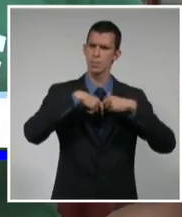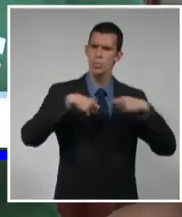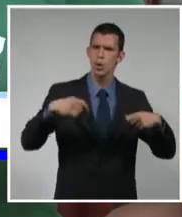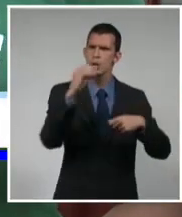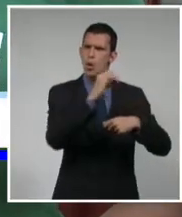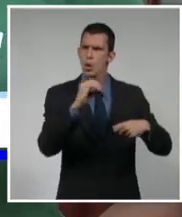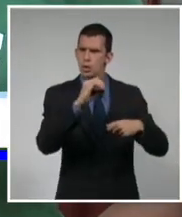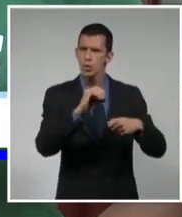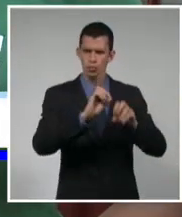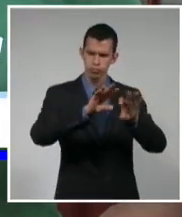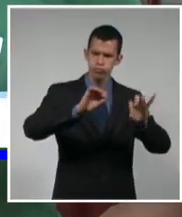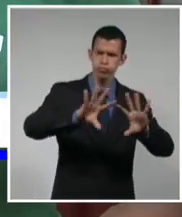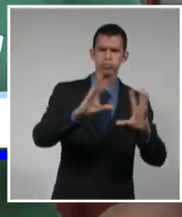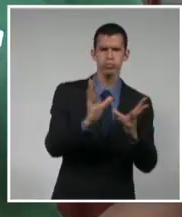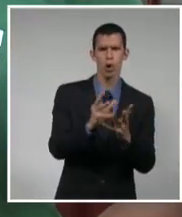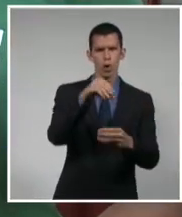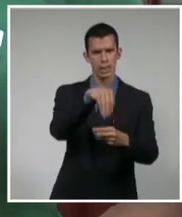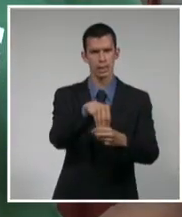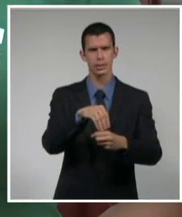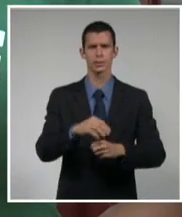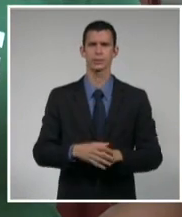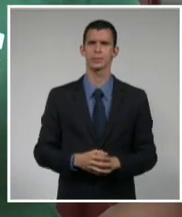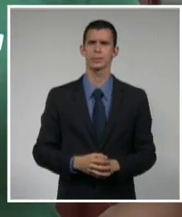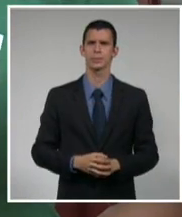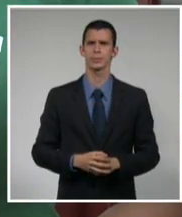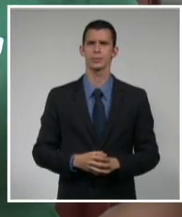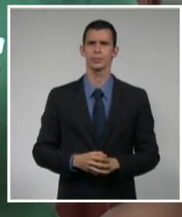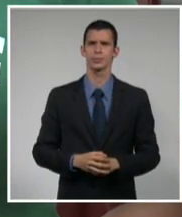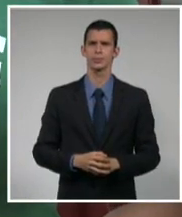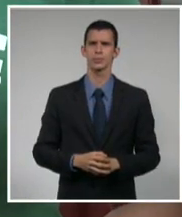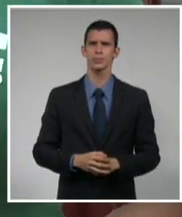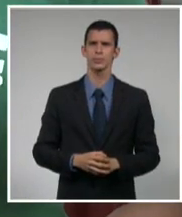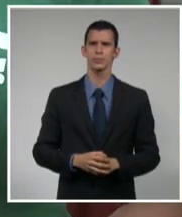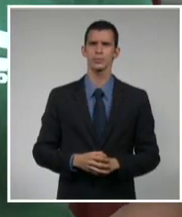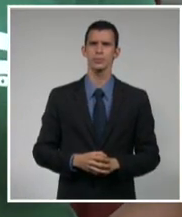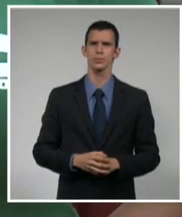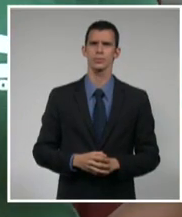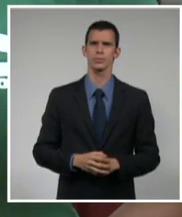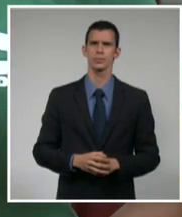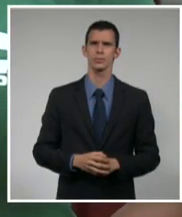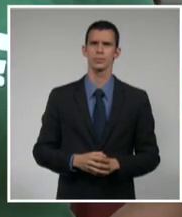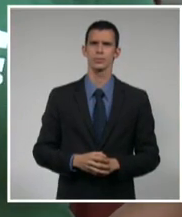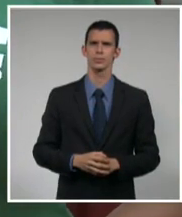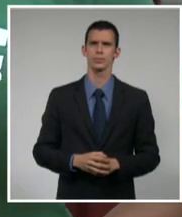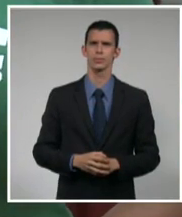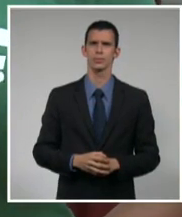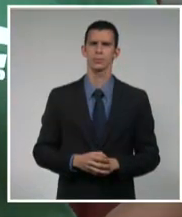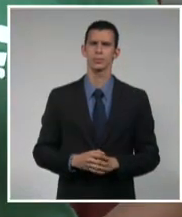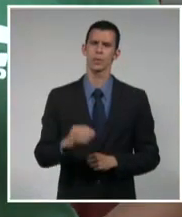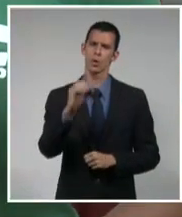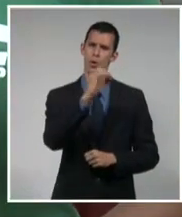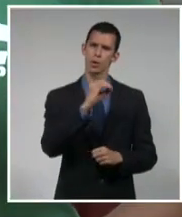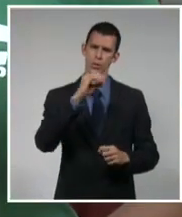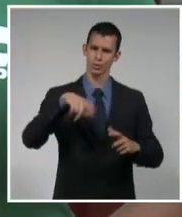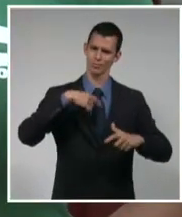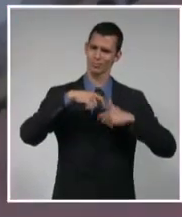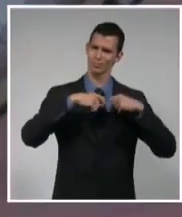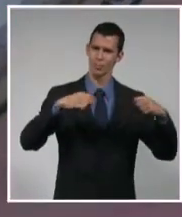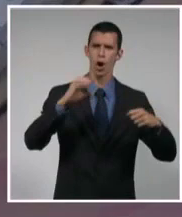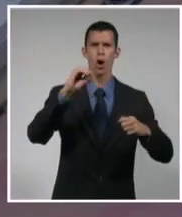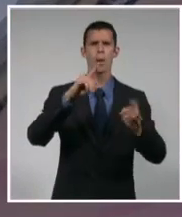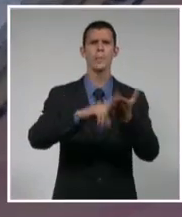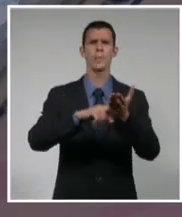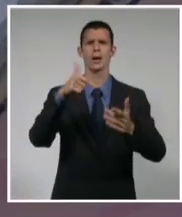desarrollar tan importantes procesos y que se esperan muchos por nuestros pioneros como es el cambio de atributos a los pioneros del tercer